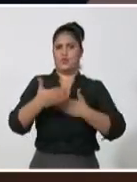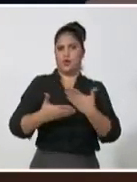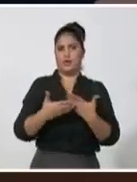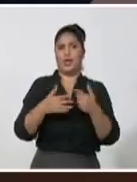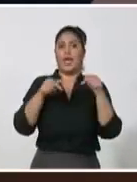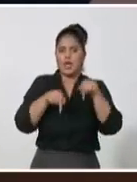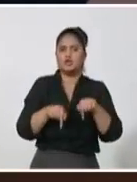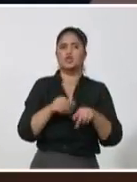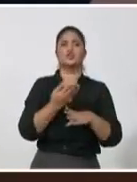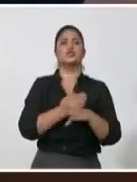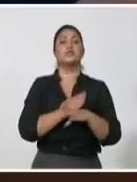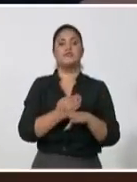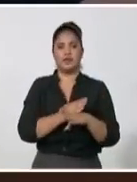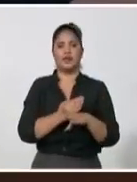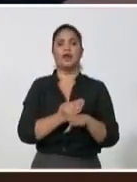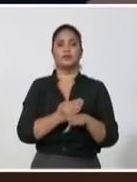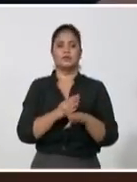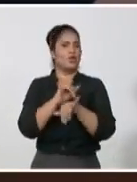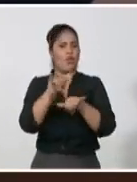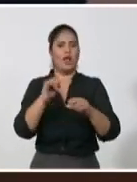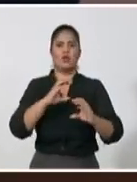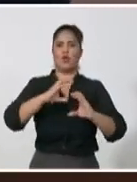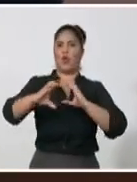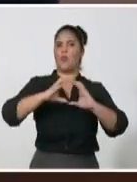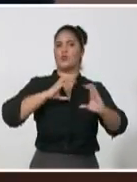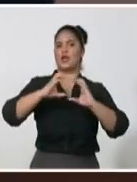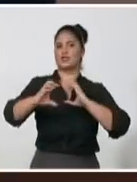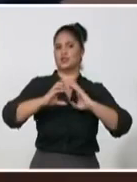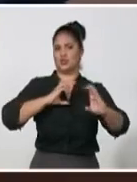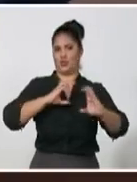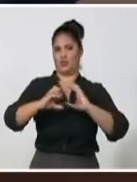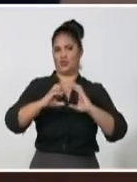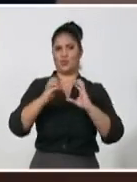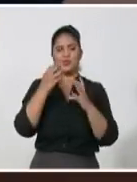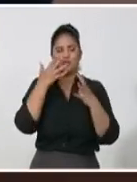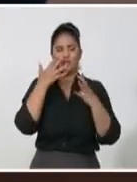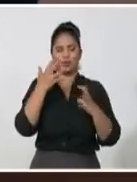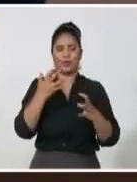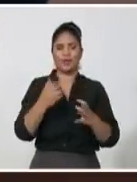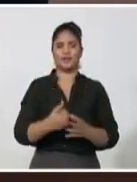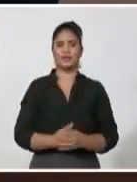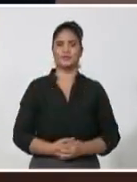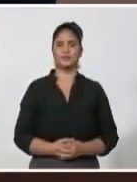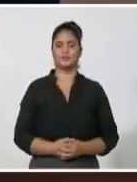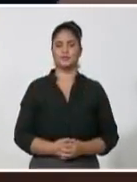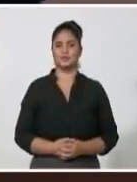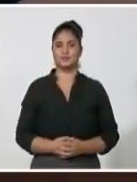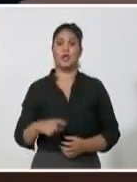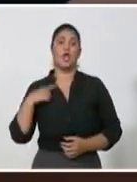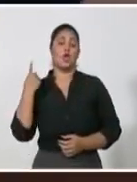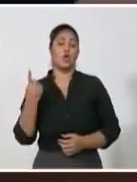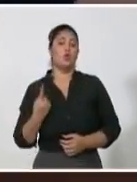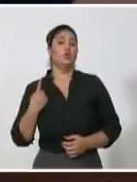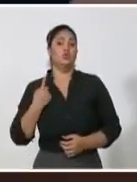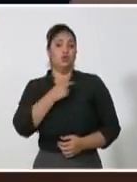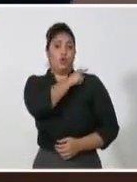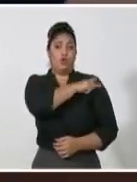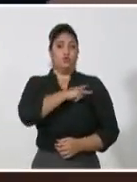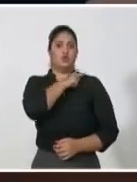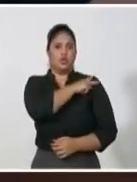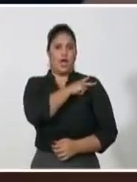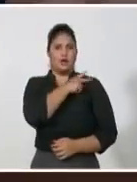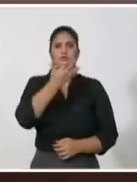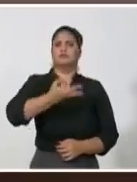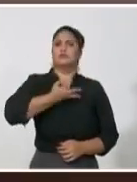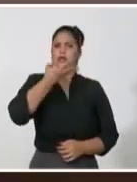social. La comunicación social transparenta la actividad de los cuadros. Si nosotros, los cuadros comunicándose, rinden cuenta